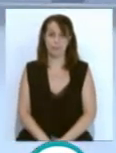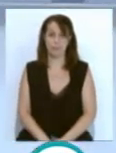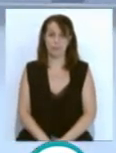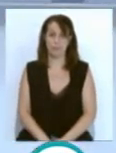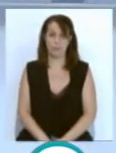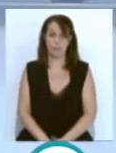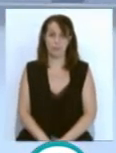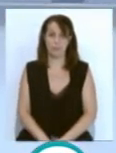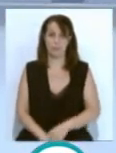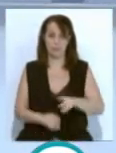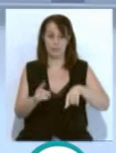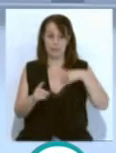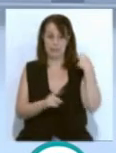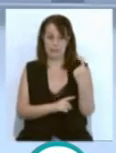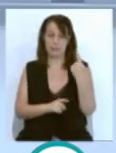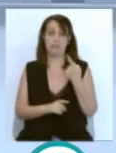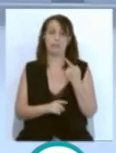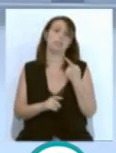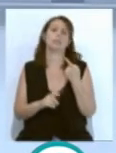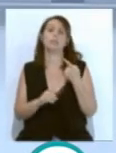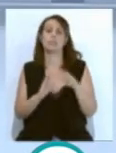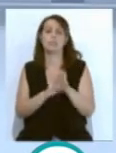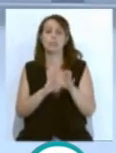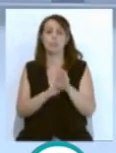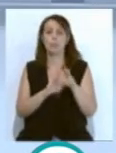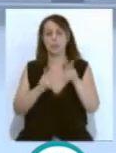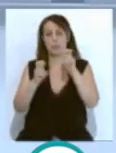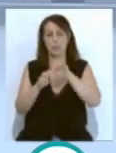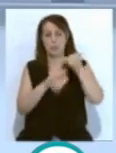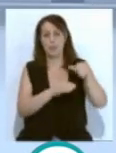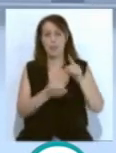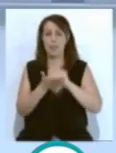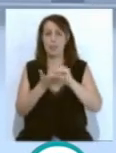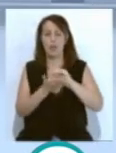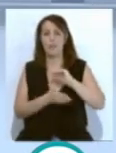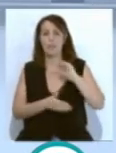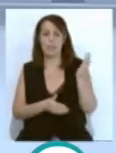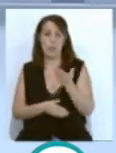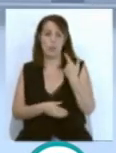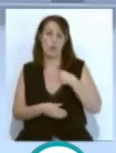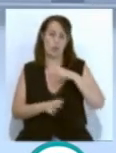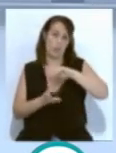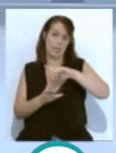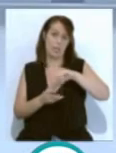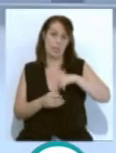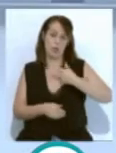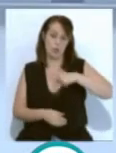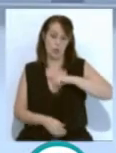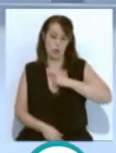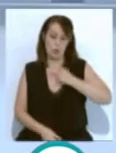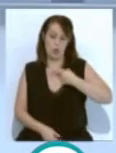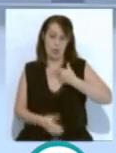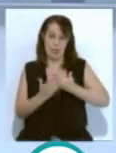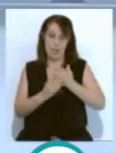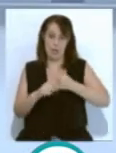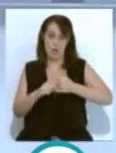Y tras seguir con otros y seguimos con otros asuntos después de los datos afectados una noticia que conocíamos este mediodía